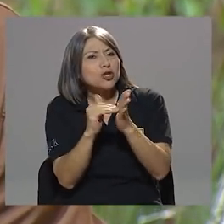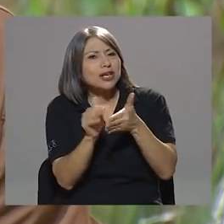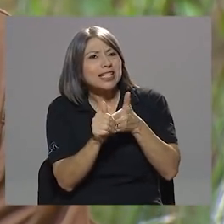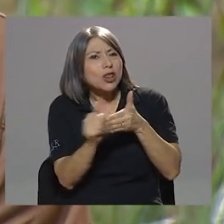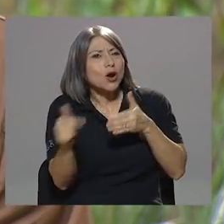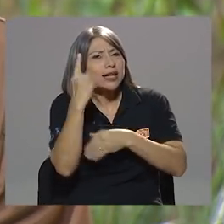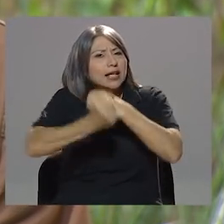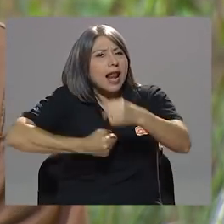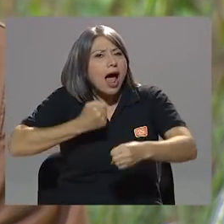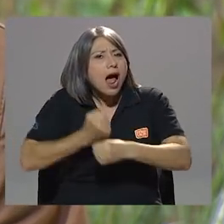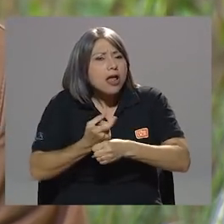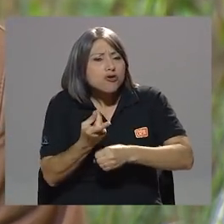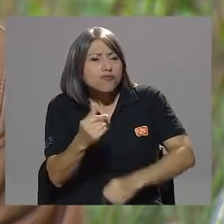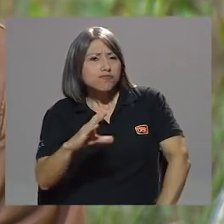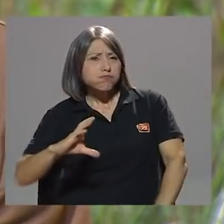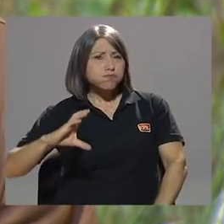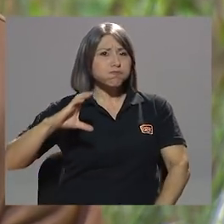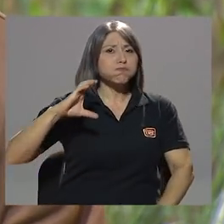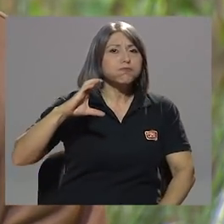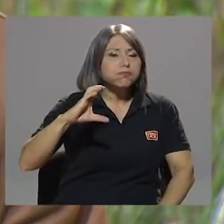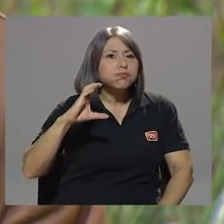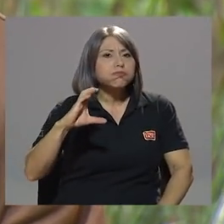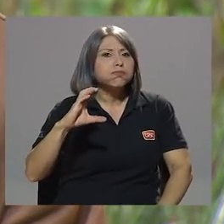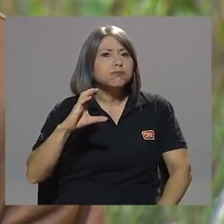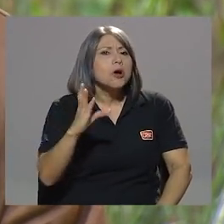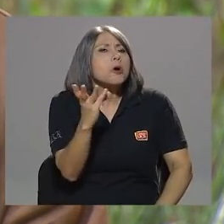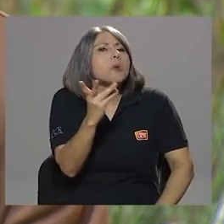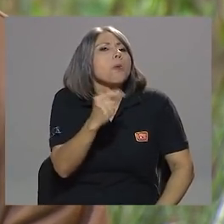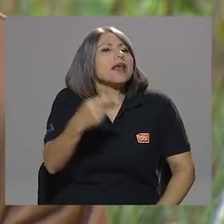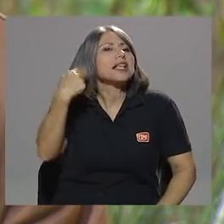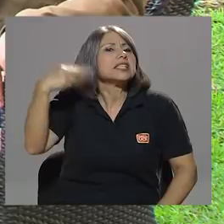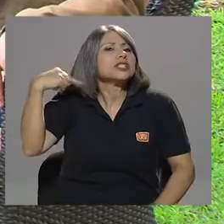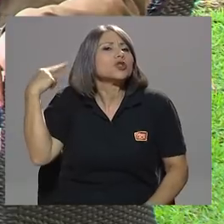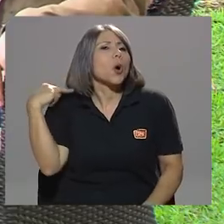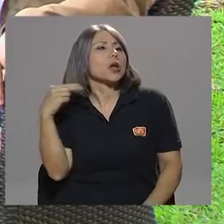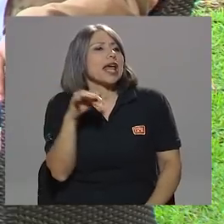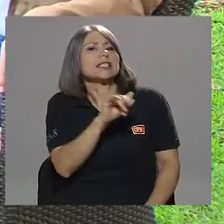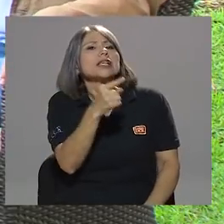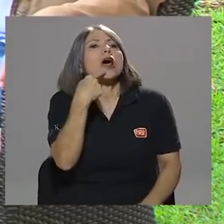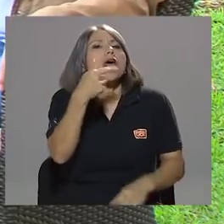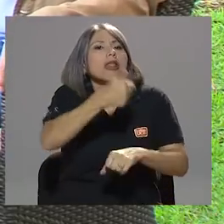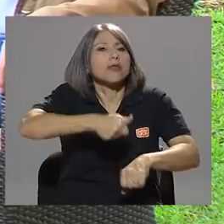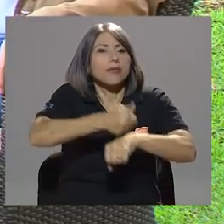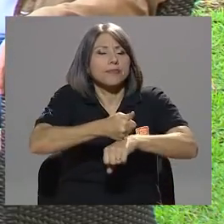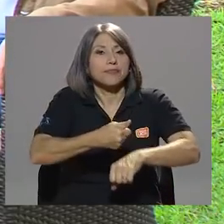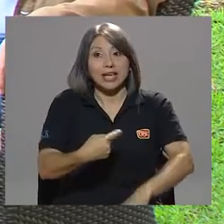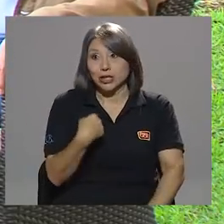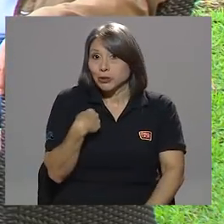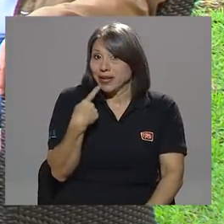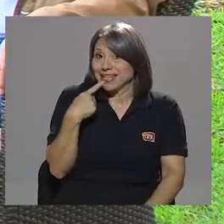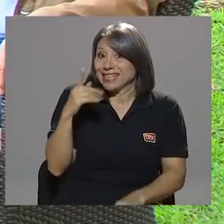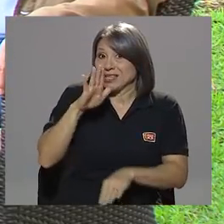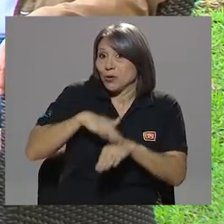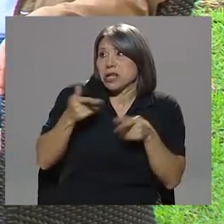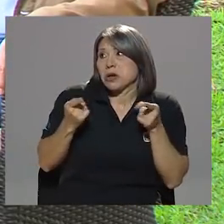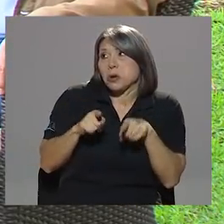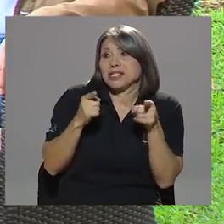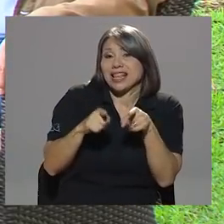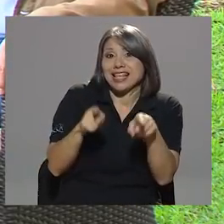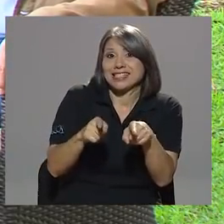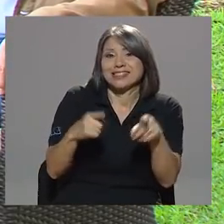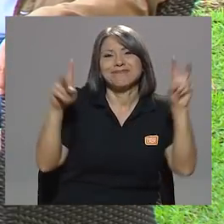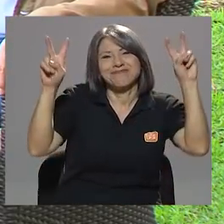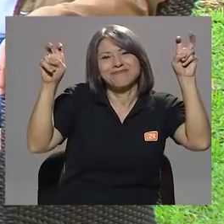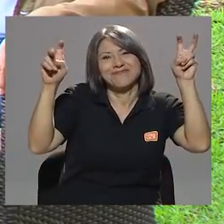¿cuántas historias como esa que usted me acaba de leer no monta? ¿Sabe por qué le decía yo de las coincidencias? Porque en ocasiones